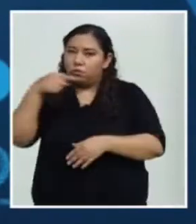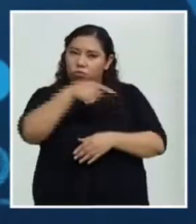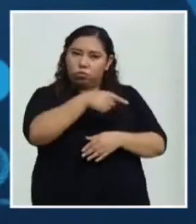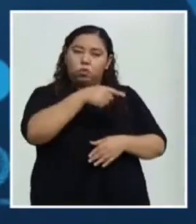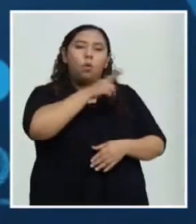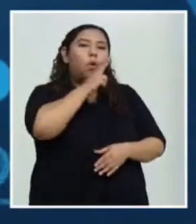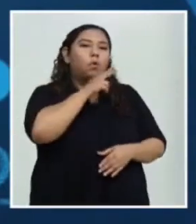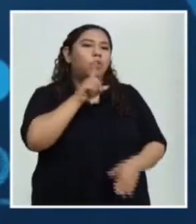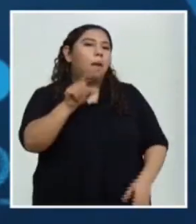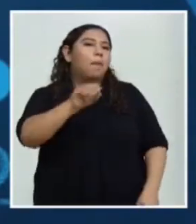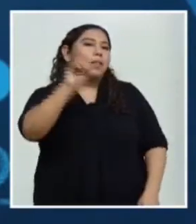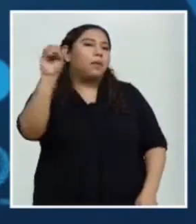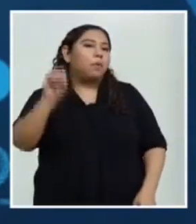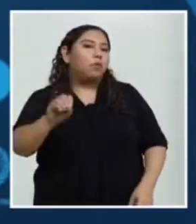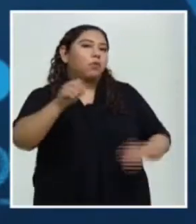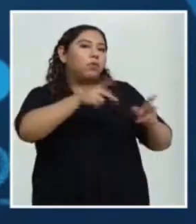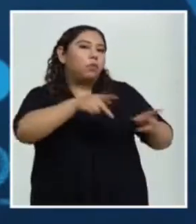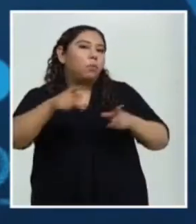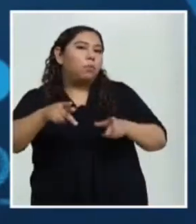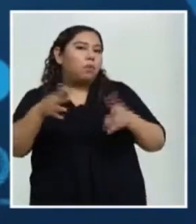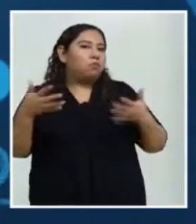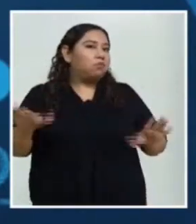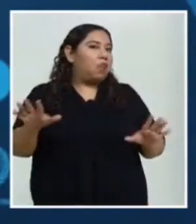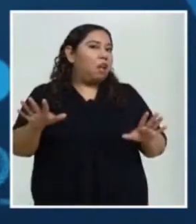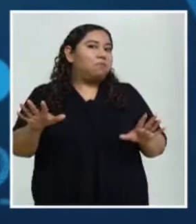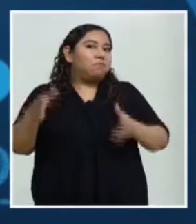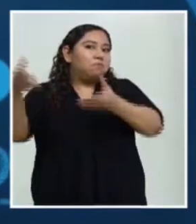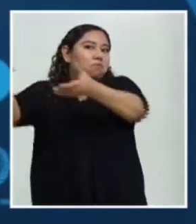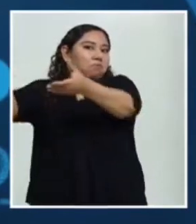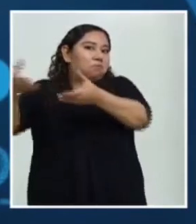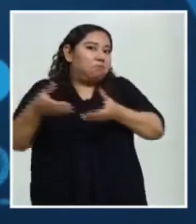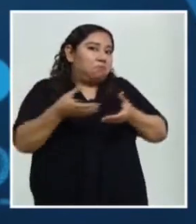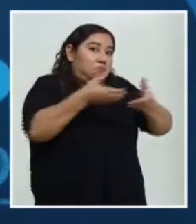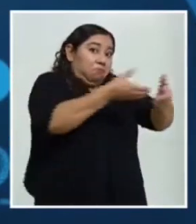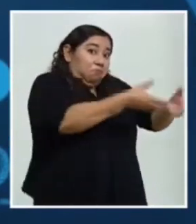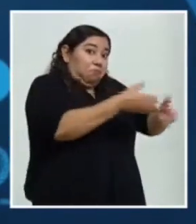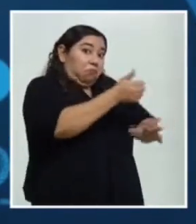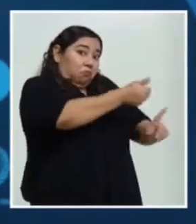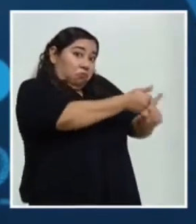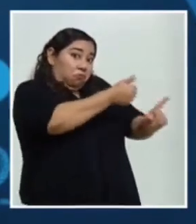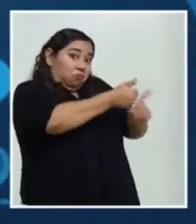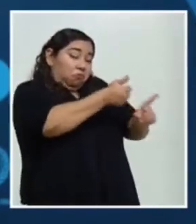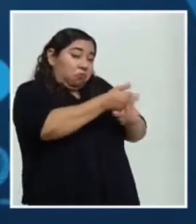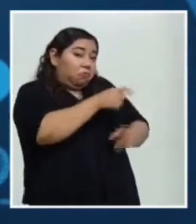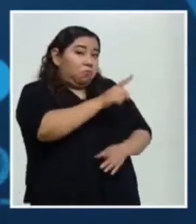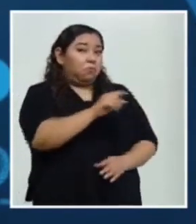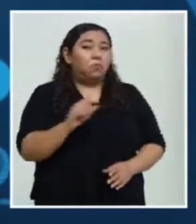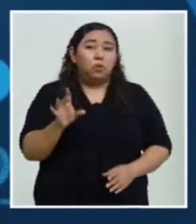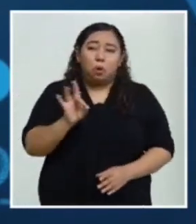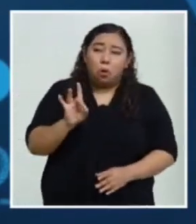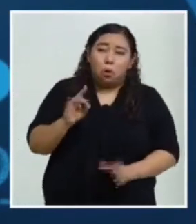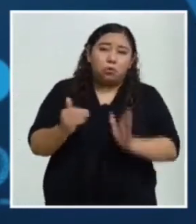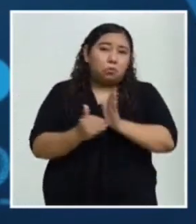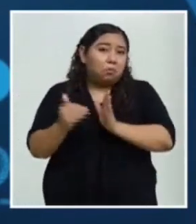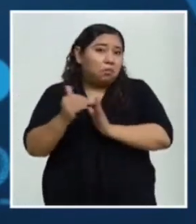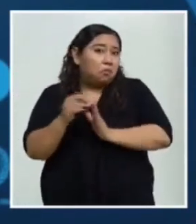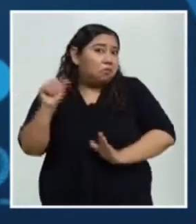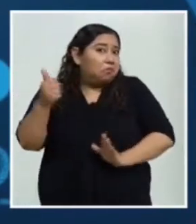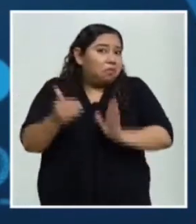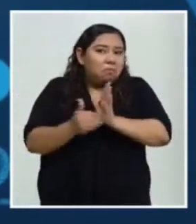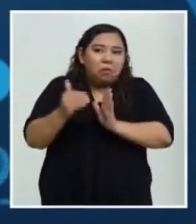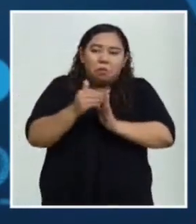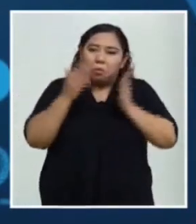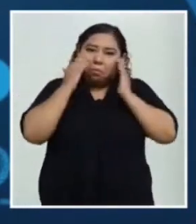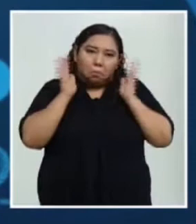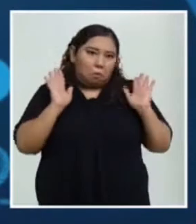La población de Honduras ahora, yo no sé, la ministra o Piedad, son 8 millones o 10 millones. Si